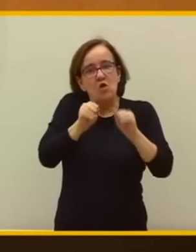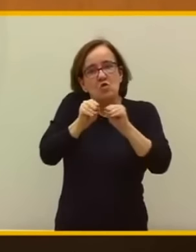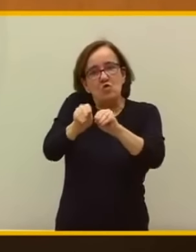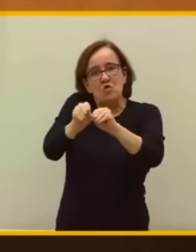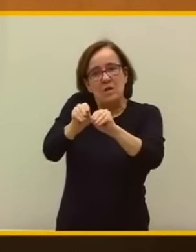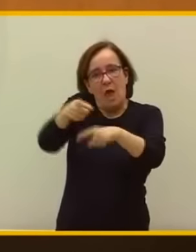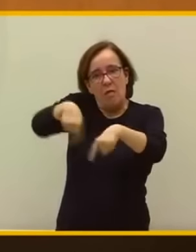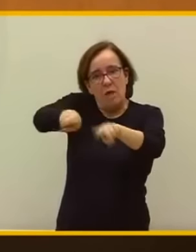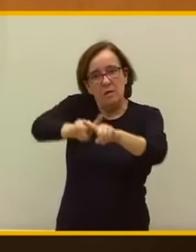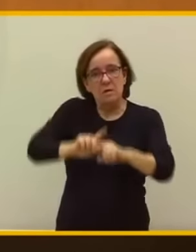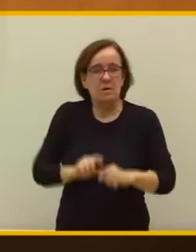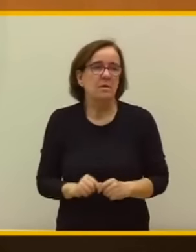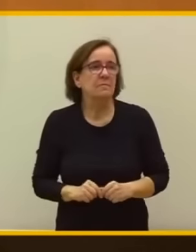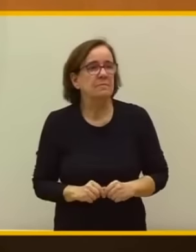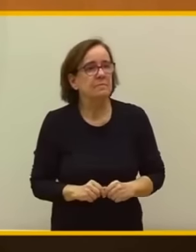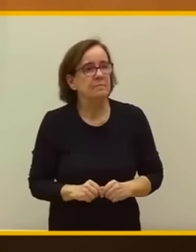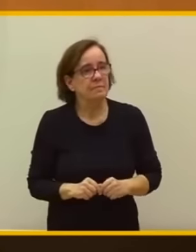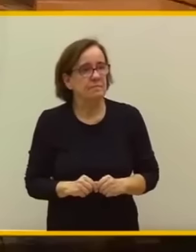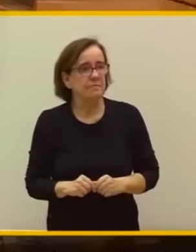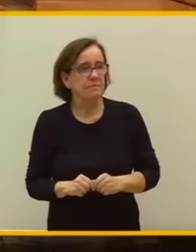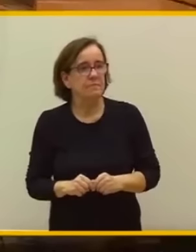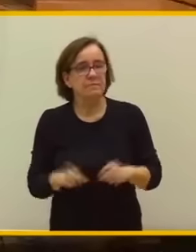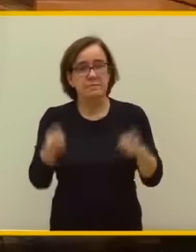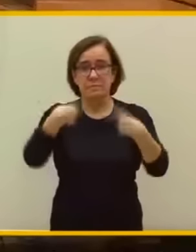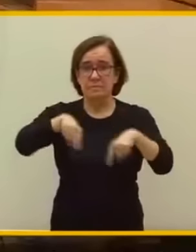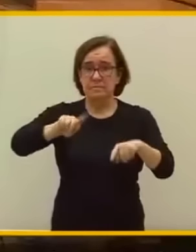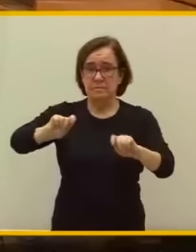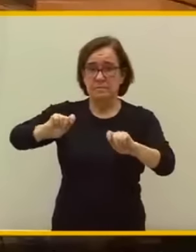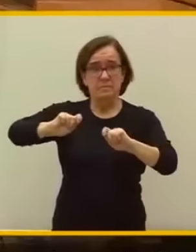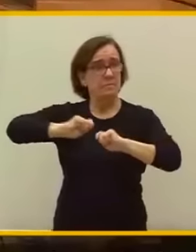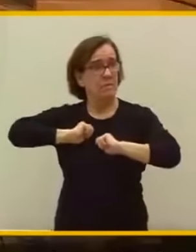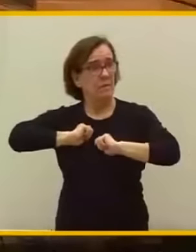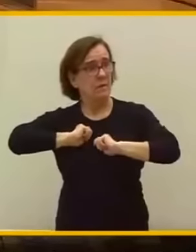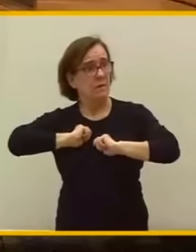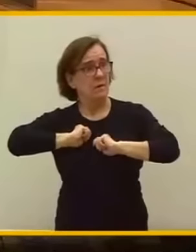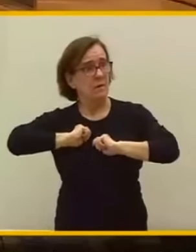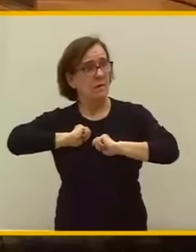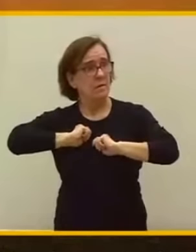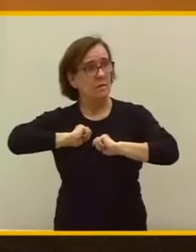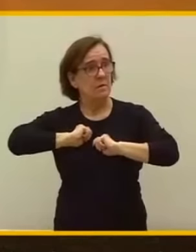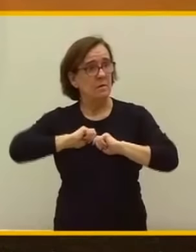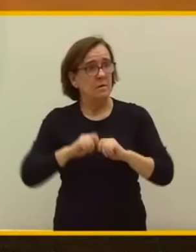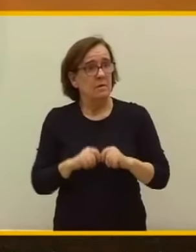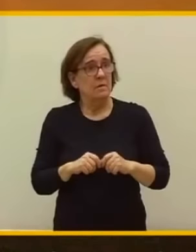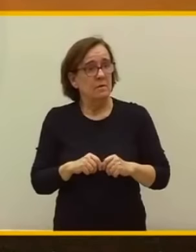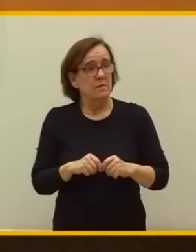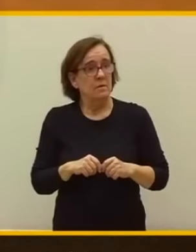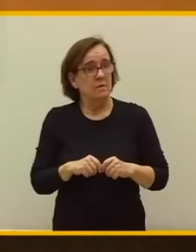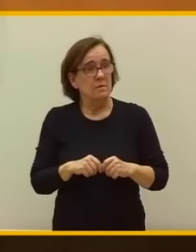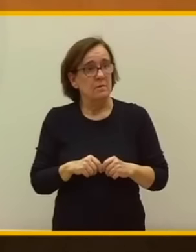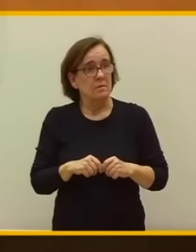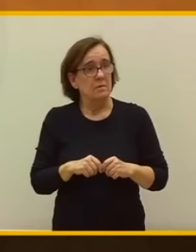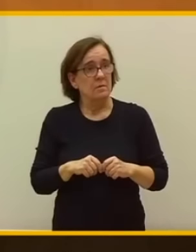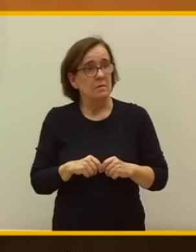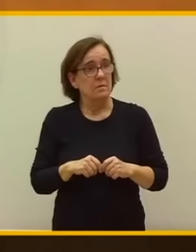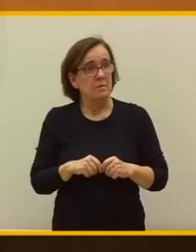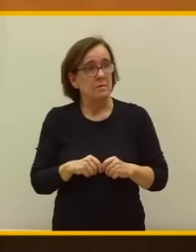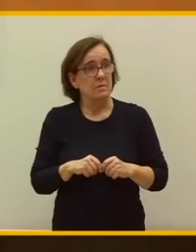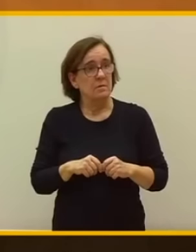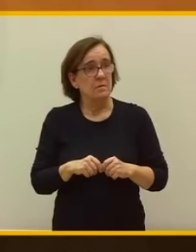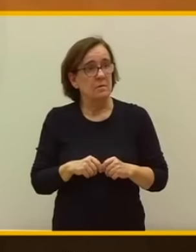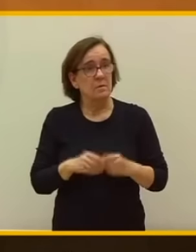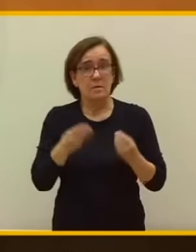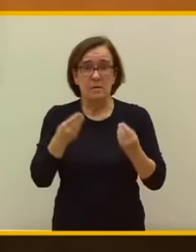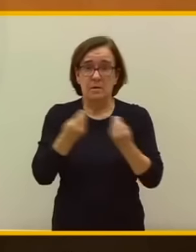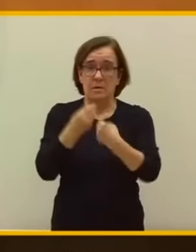los que nos traen, junto